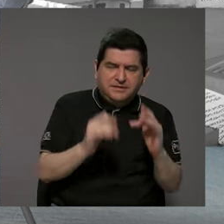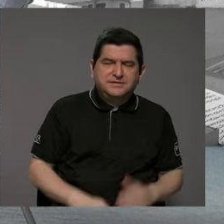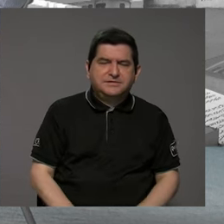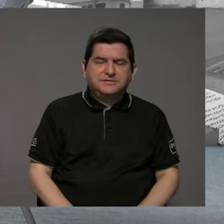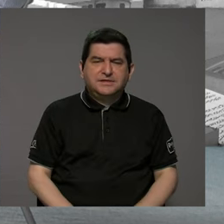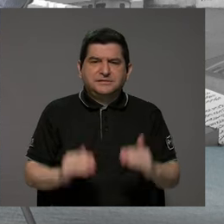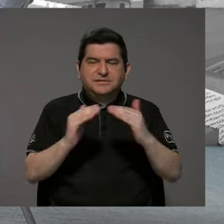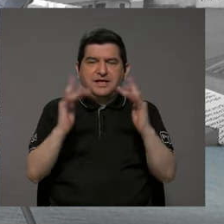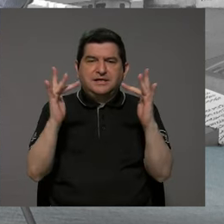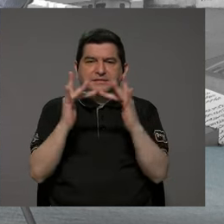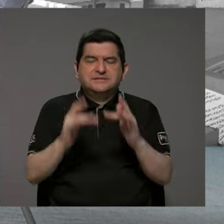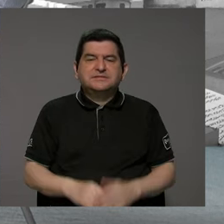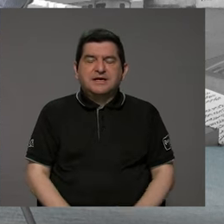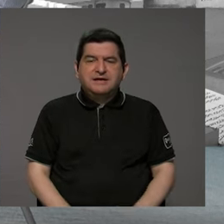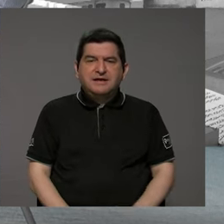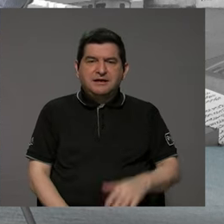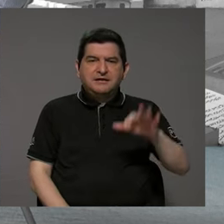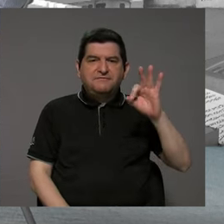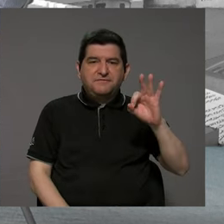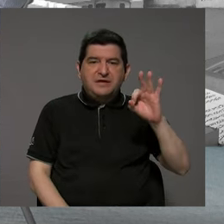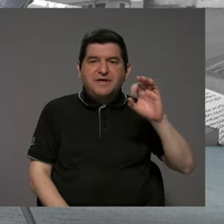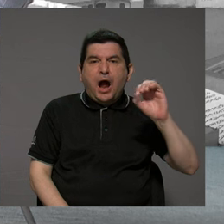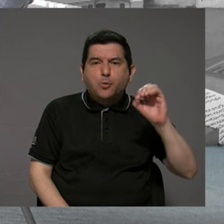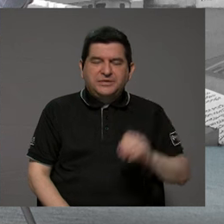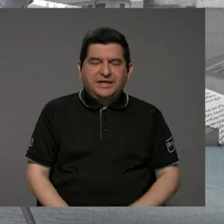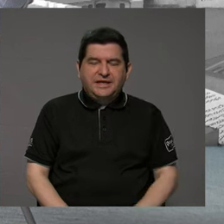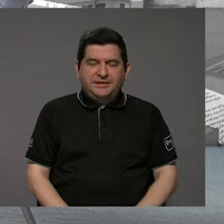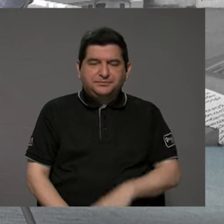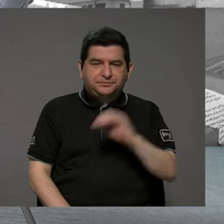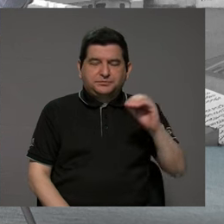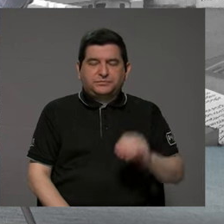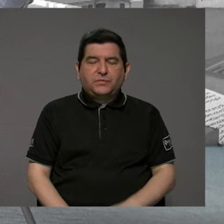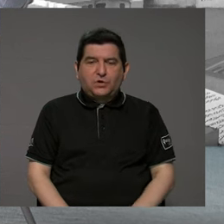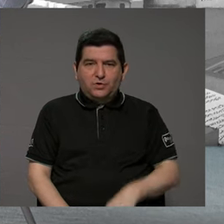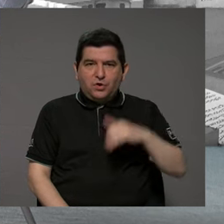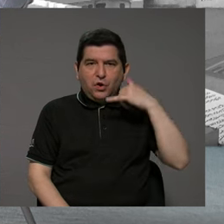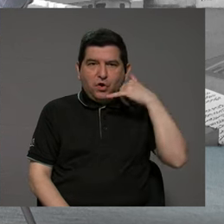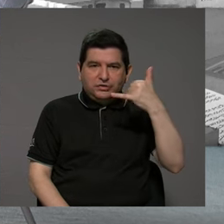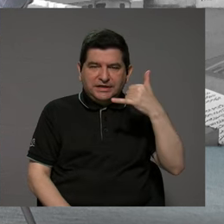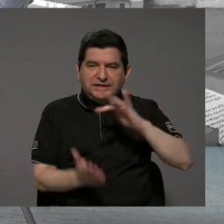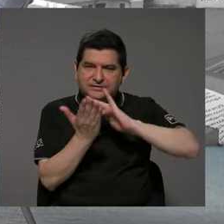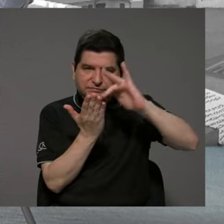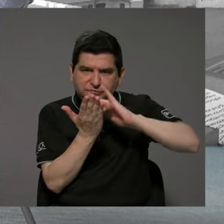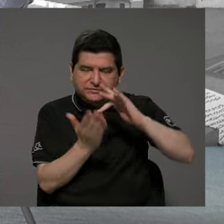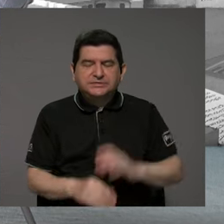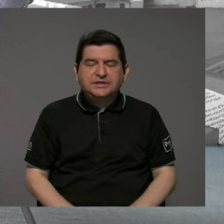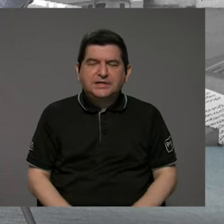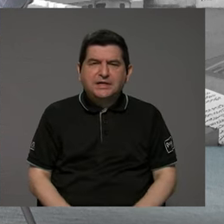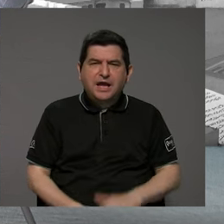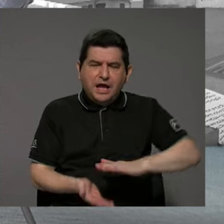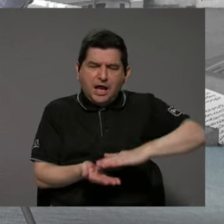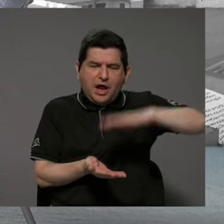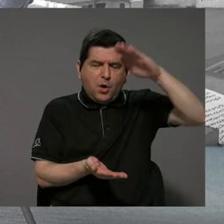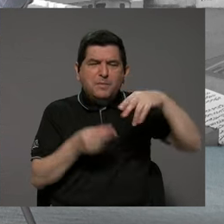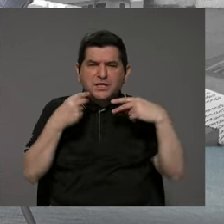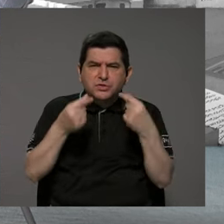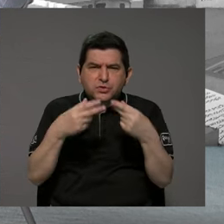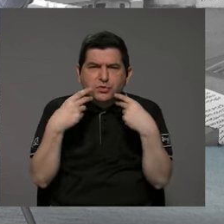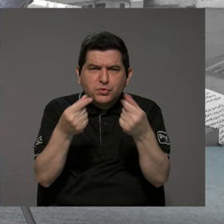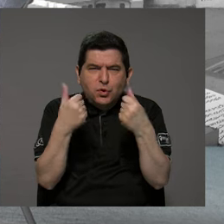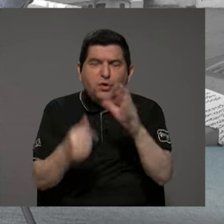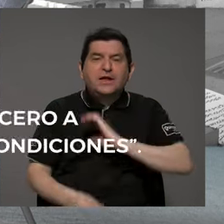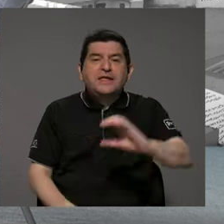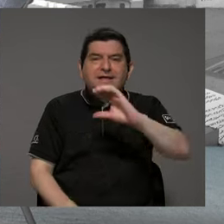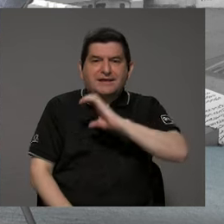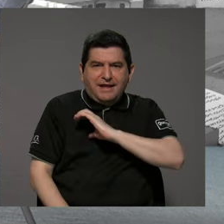hogares conectados por fibra óptica, la cantidad de hogares con telefonía móvil, el aumento constante en la velocidad, en la